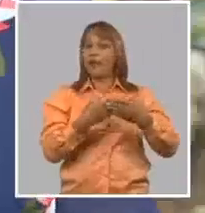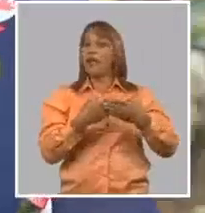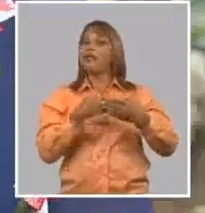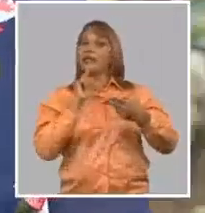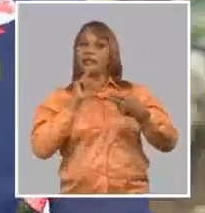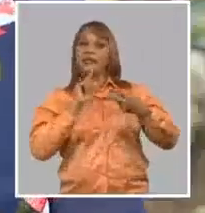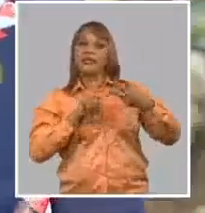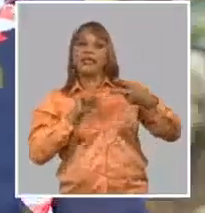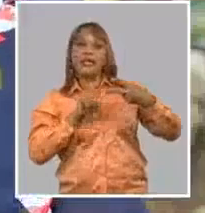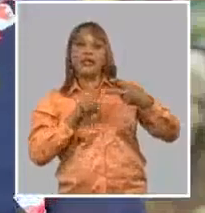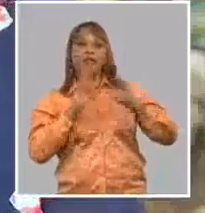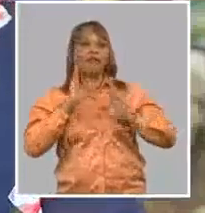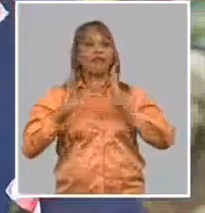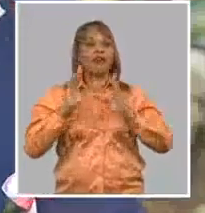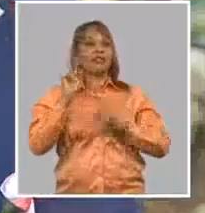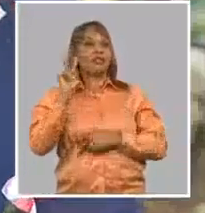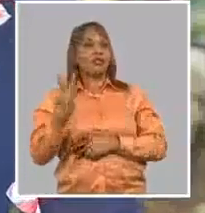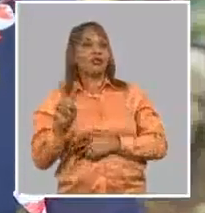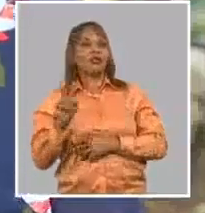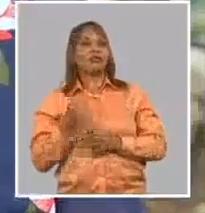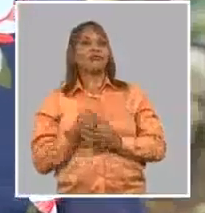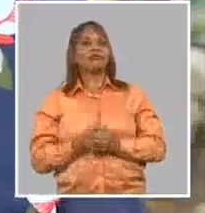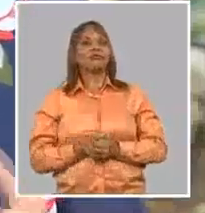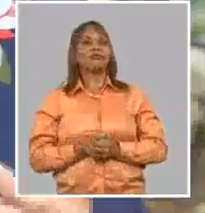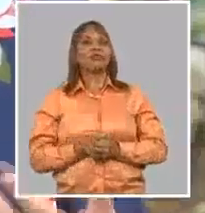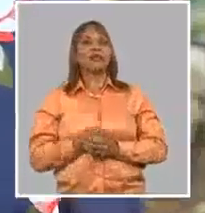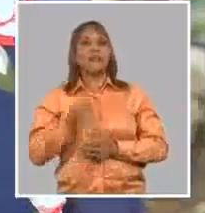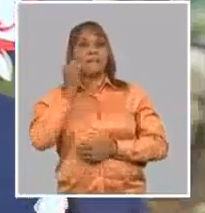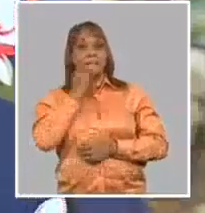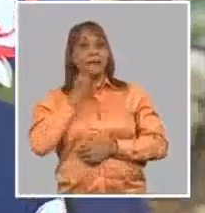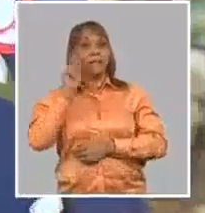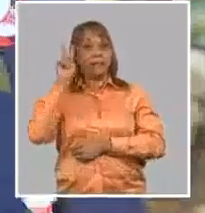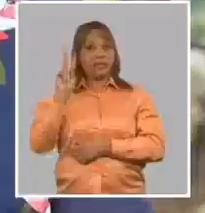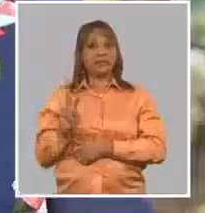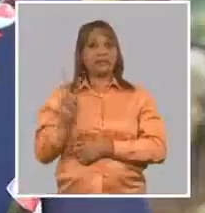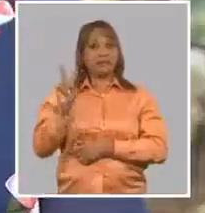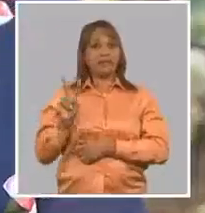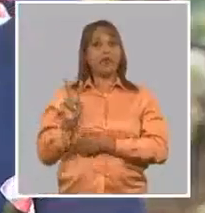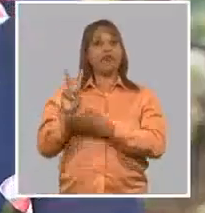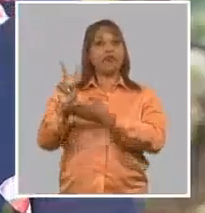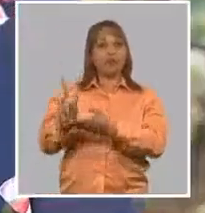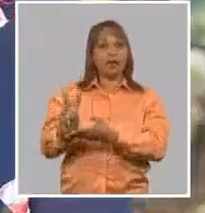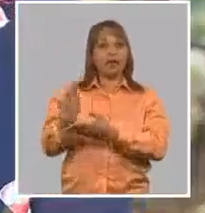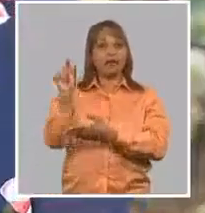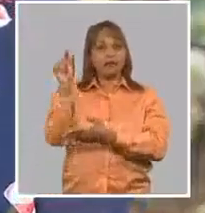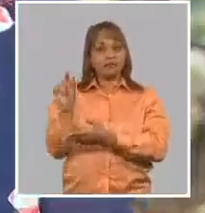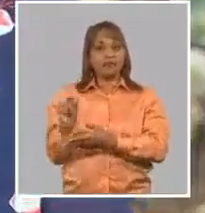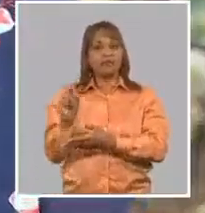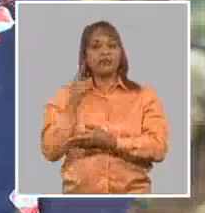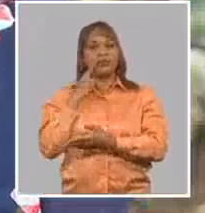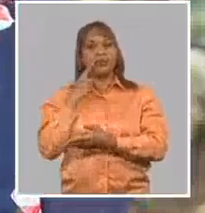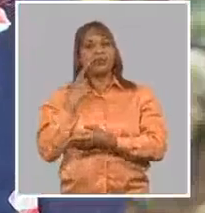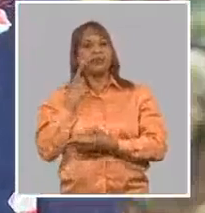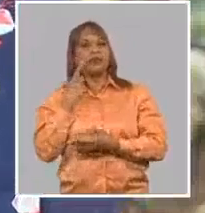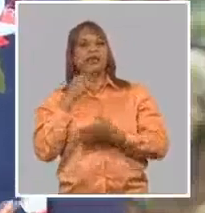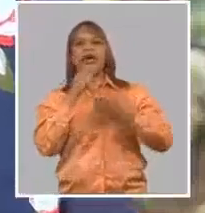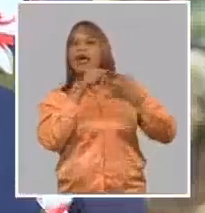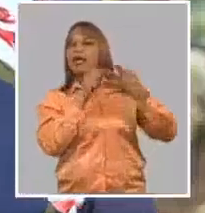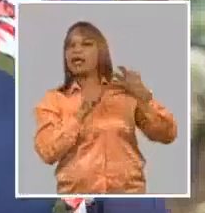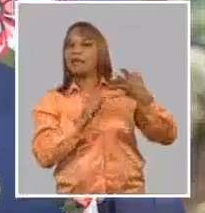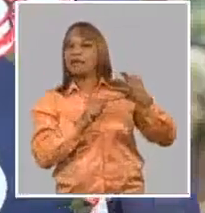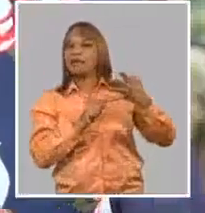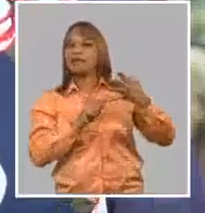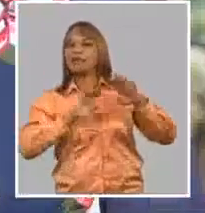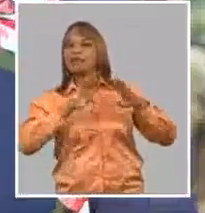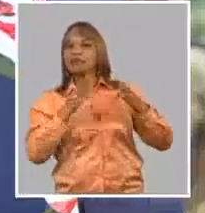o posteriormente con un número mayor de voluntarios donde se sigue evaluando la seguridad, pero se brindan elementos también en relación a la